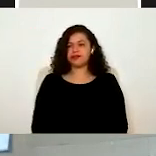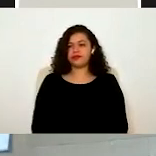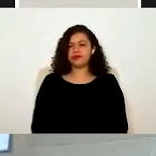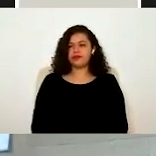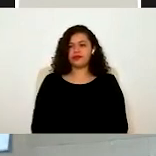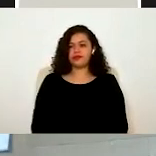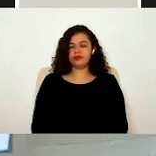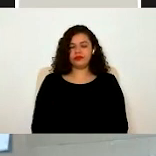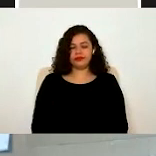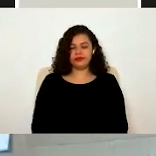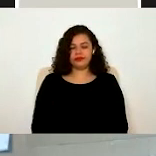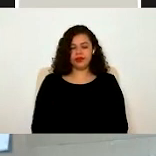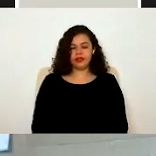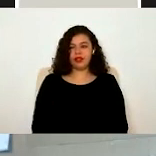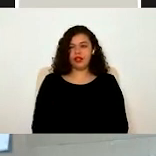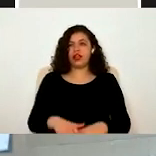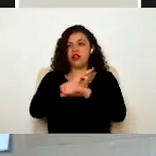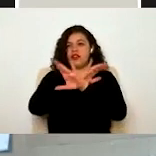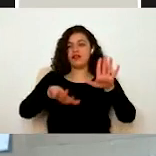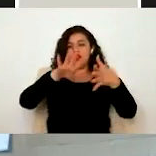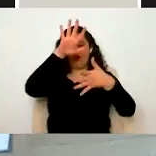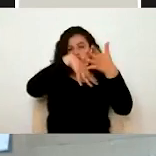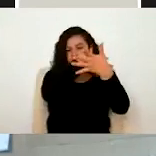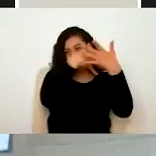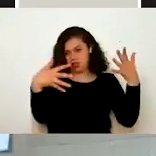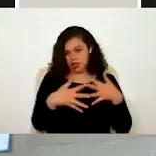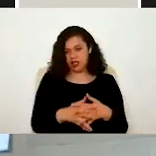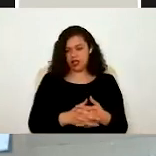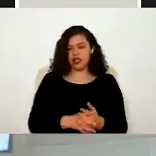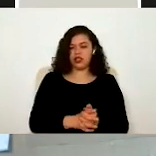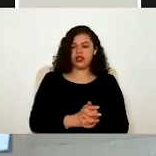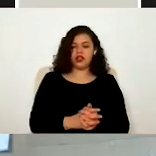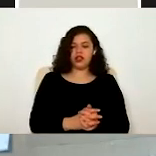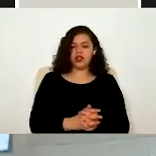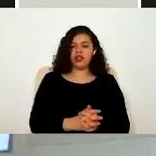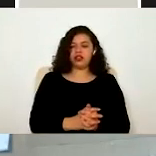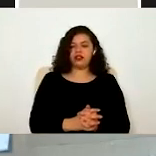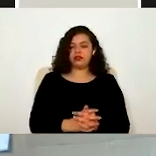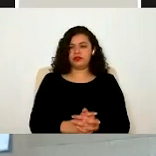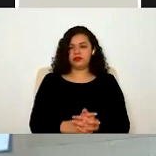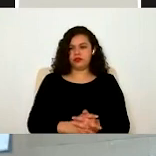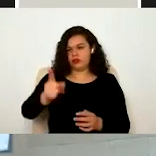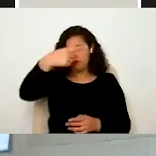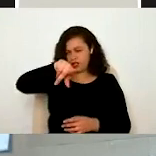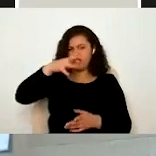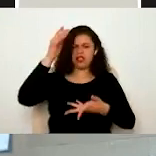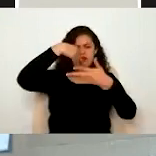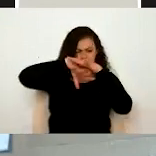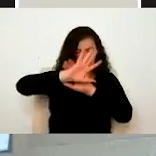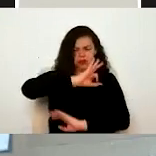Las fichas informativas, que todo esto está disponible para ustedes, para